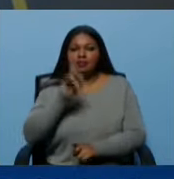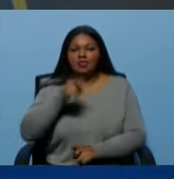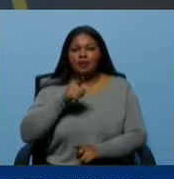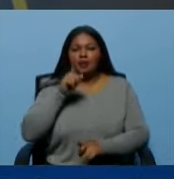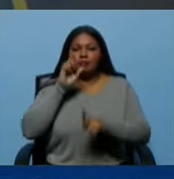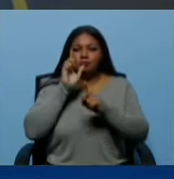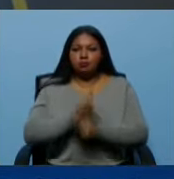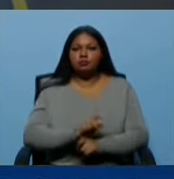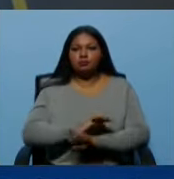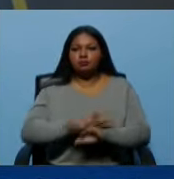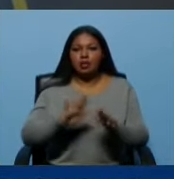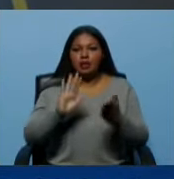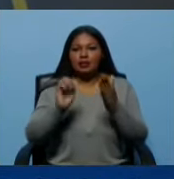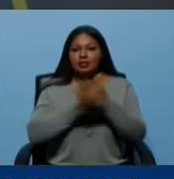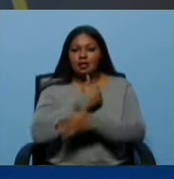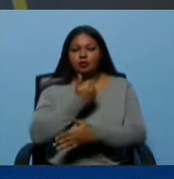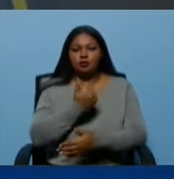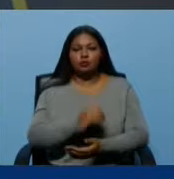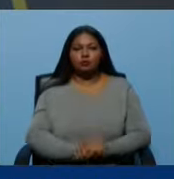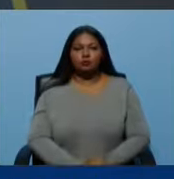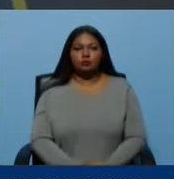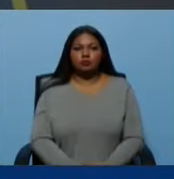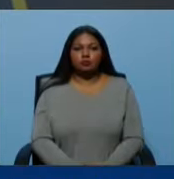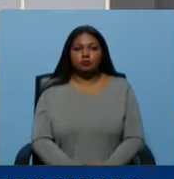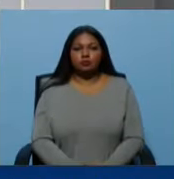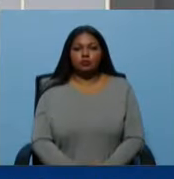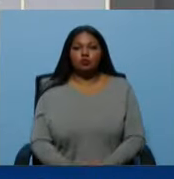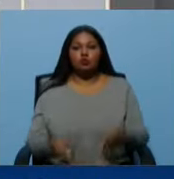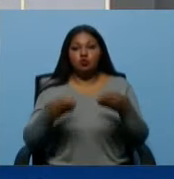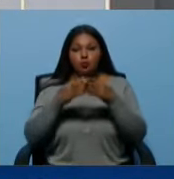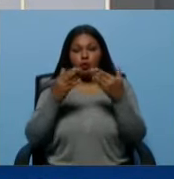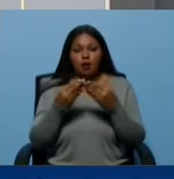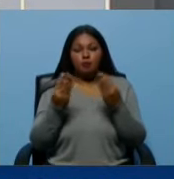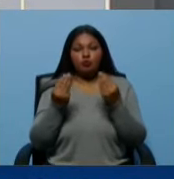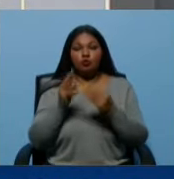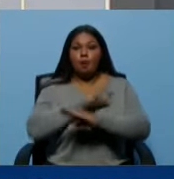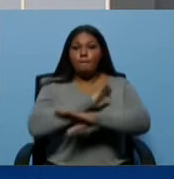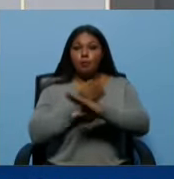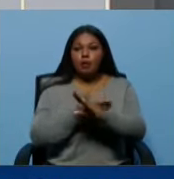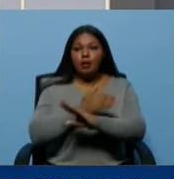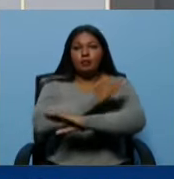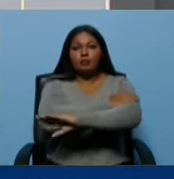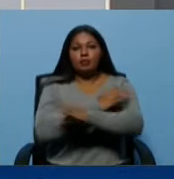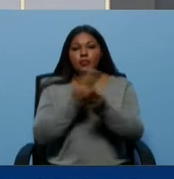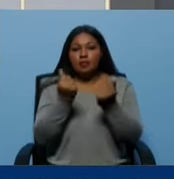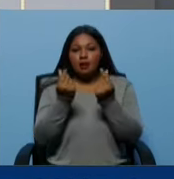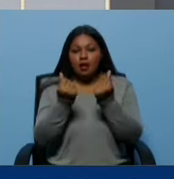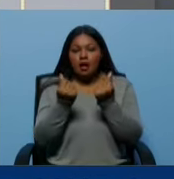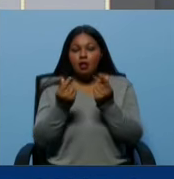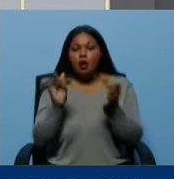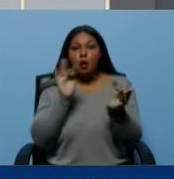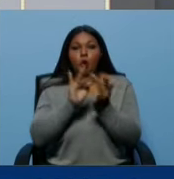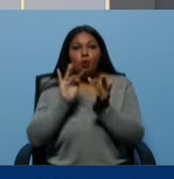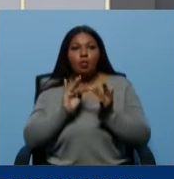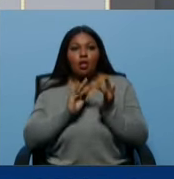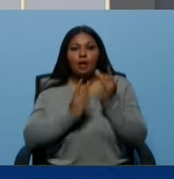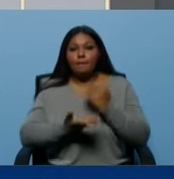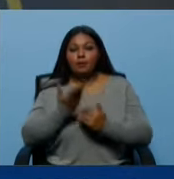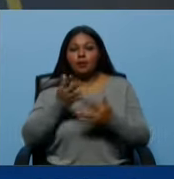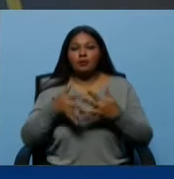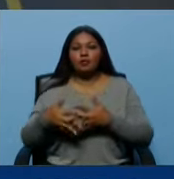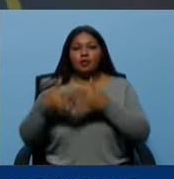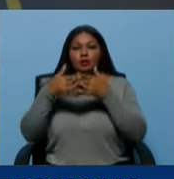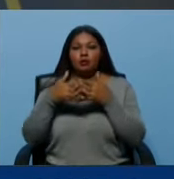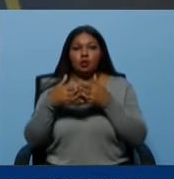de pequeños grupos de la ultraderecha venezolana con mucho poder, con mucho dinero, con enlaces importantes en